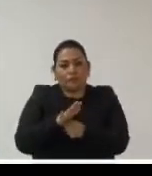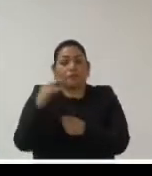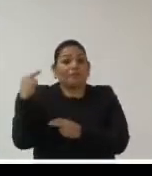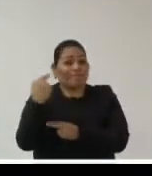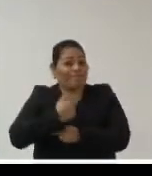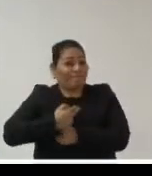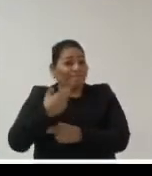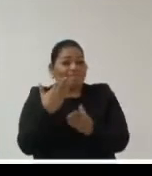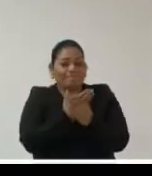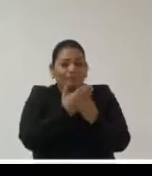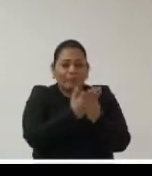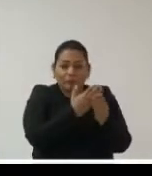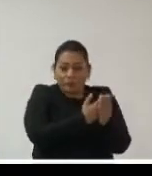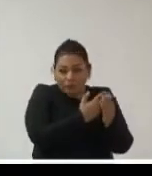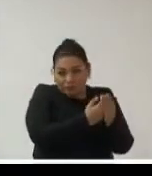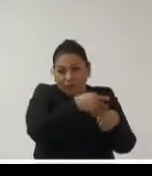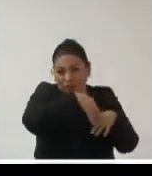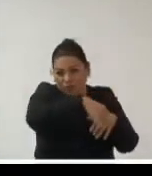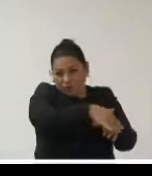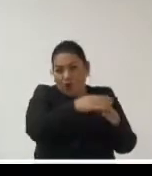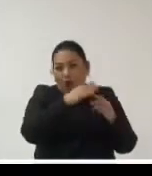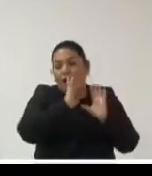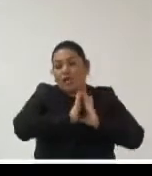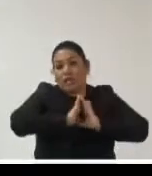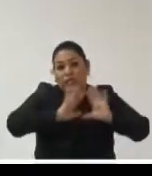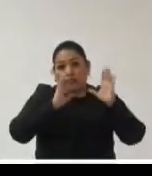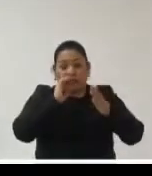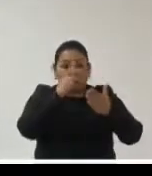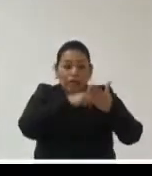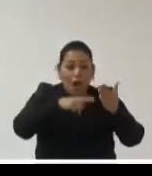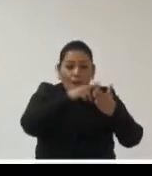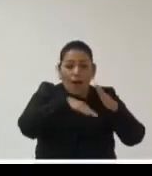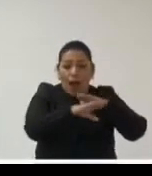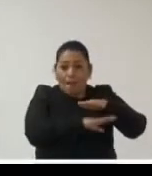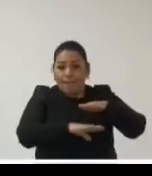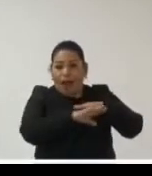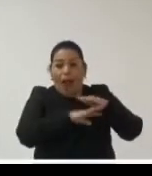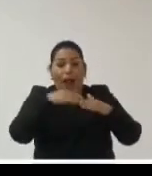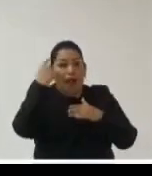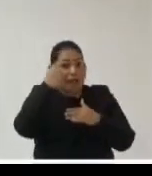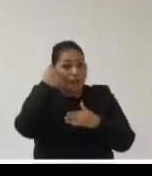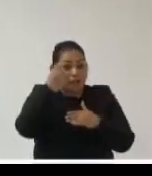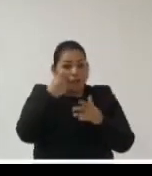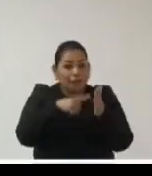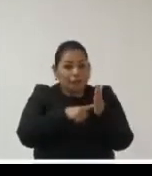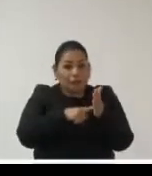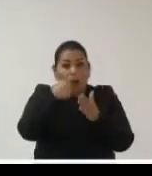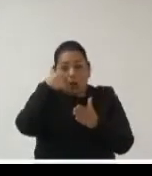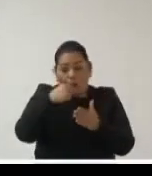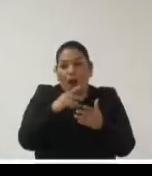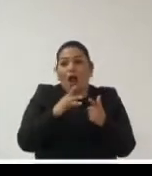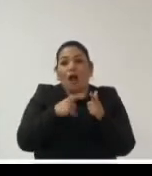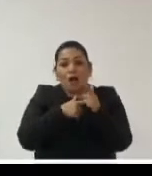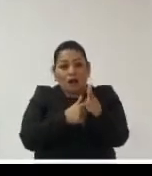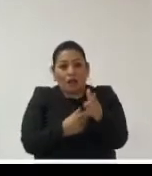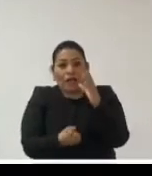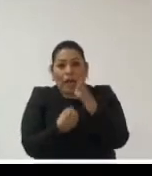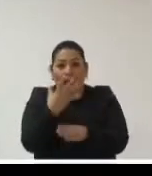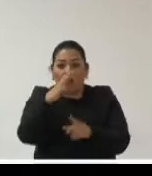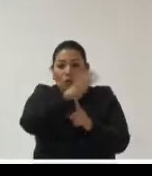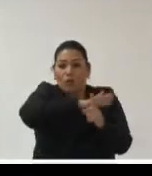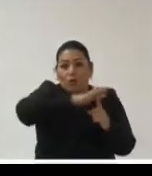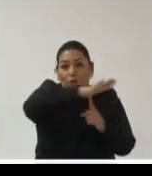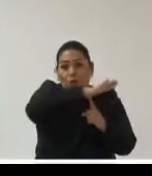necesita ya a partir de la investigación revisar sus bases teóricas para adaptarla a nuestros a estos nuevos entornos y finalmente